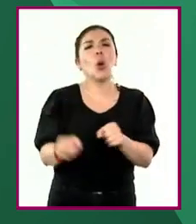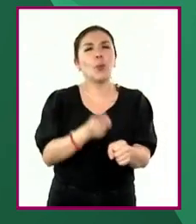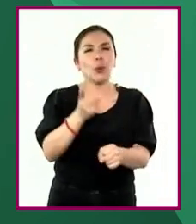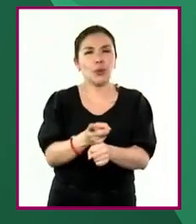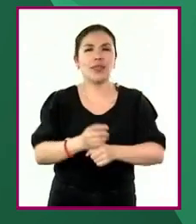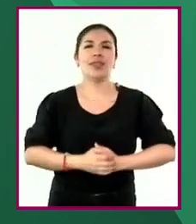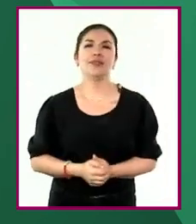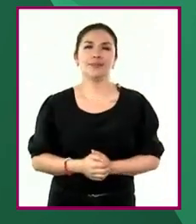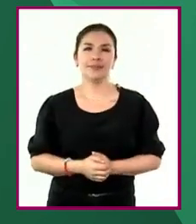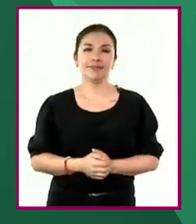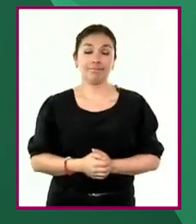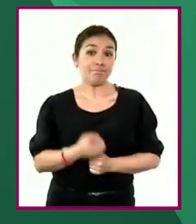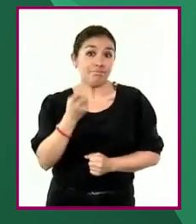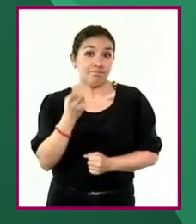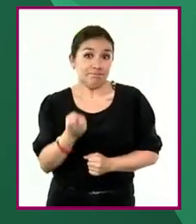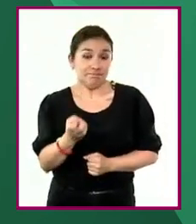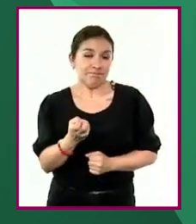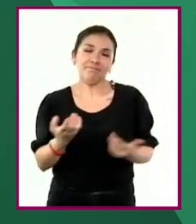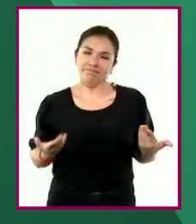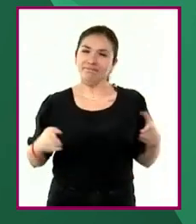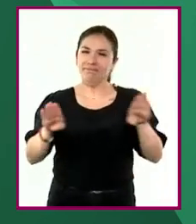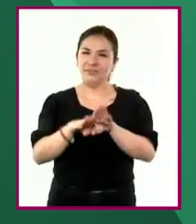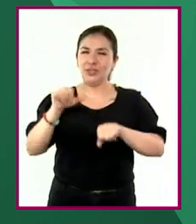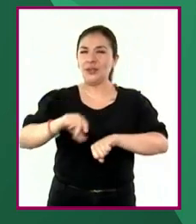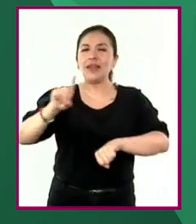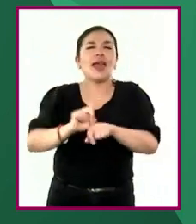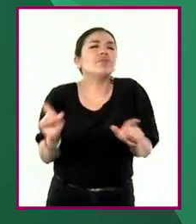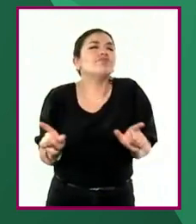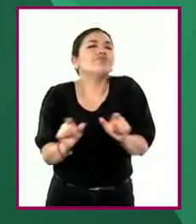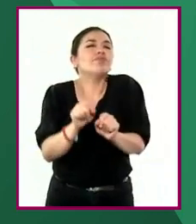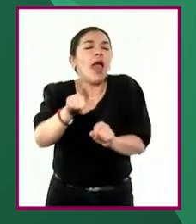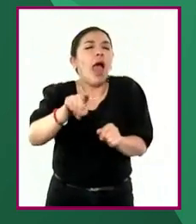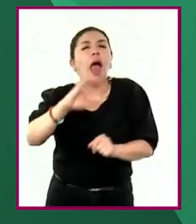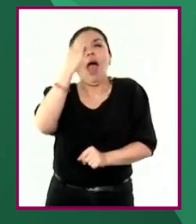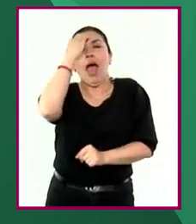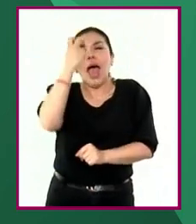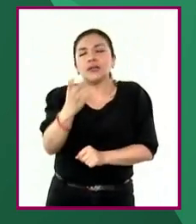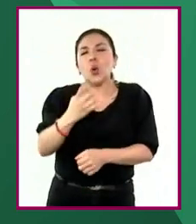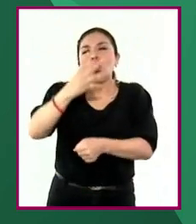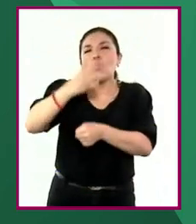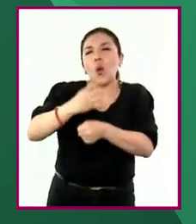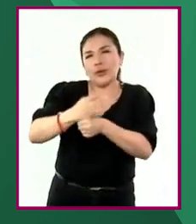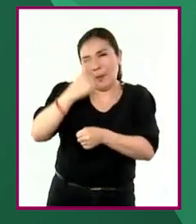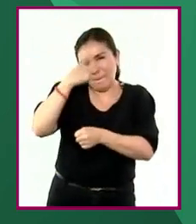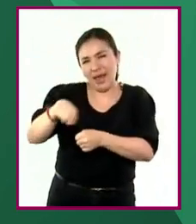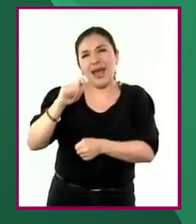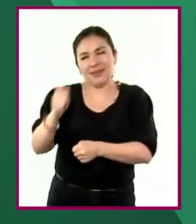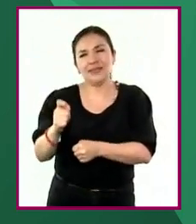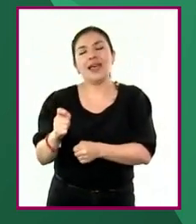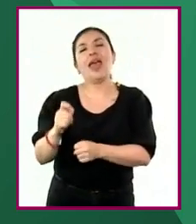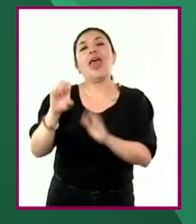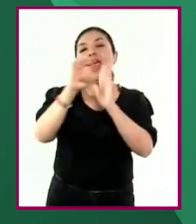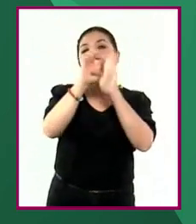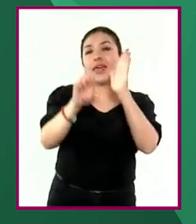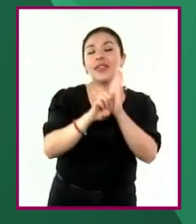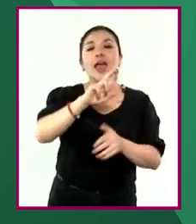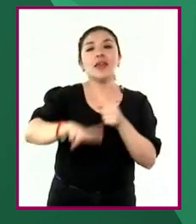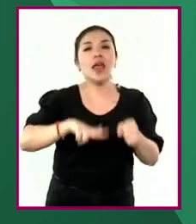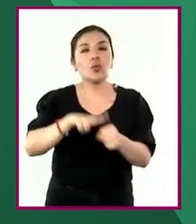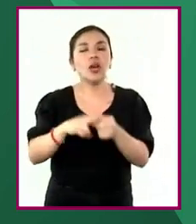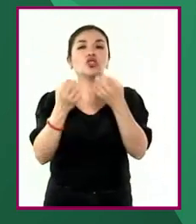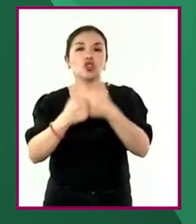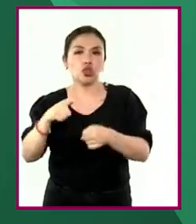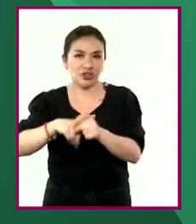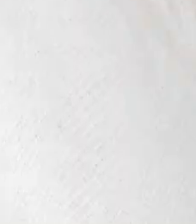oportunidades. Así, concluimos con esta breve introducción a la fase 4 del campo formativo ética,